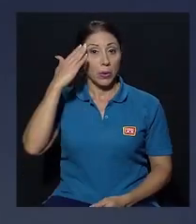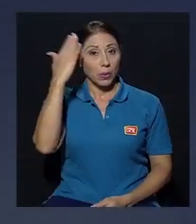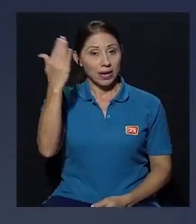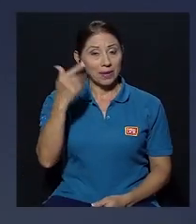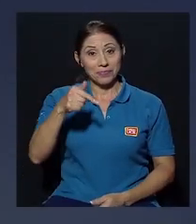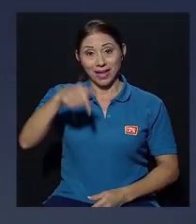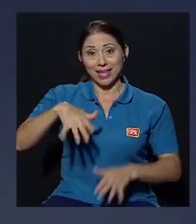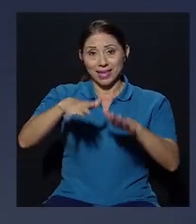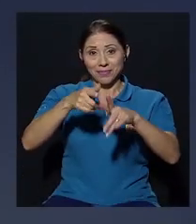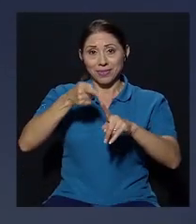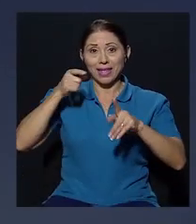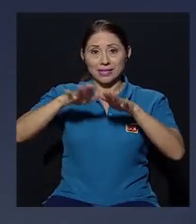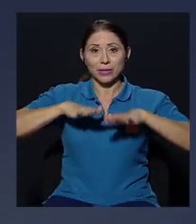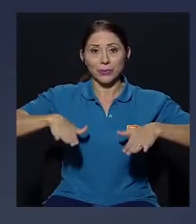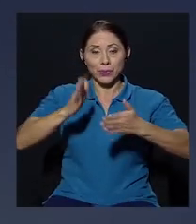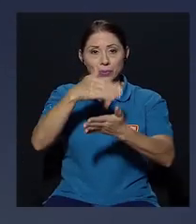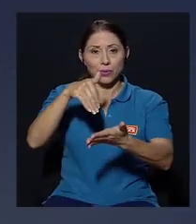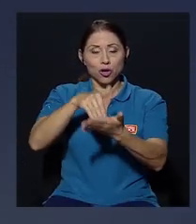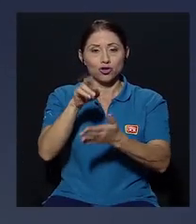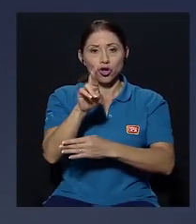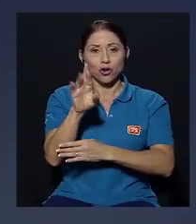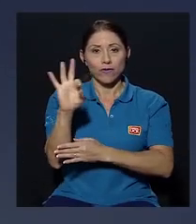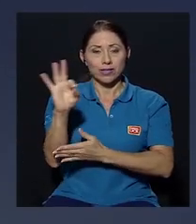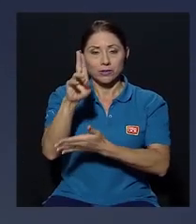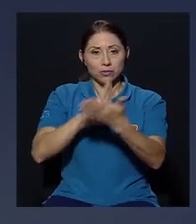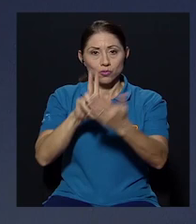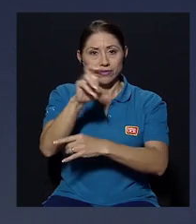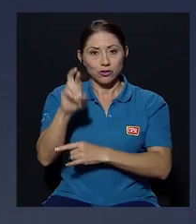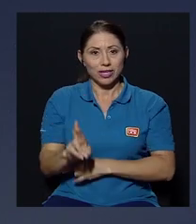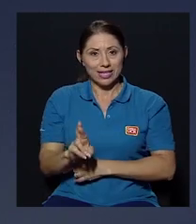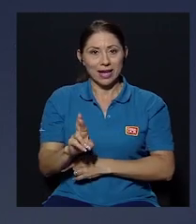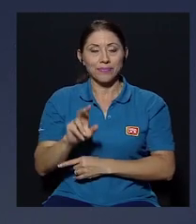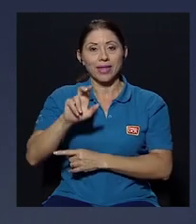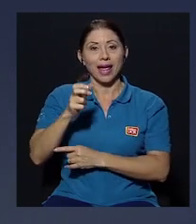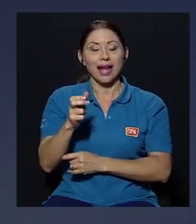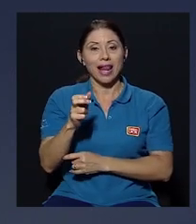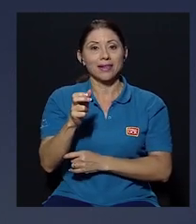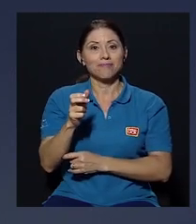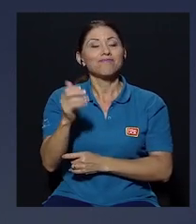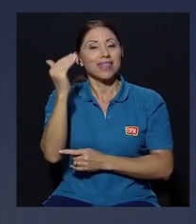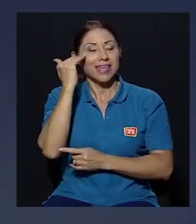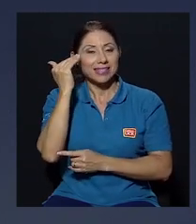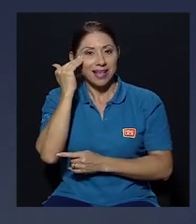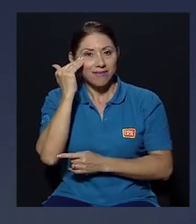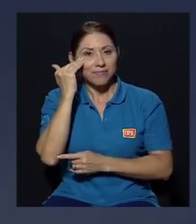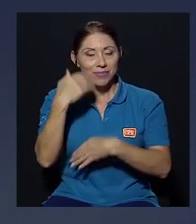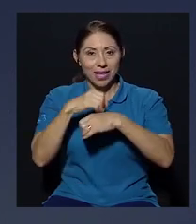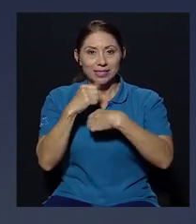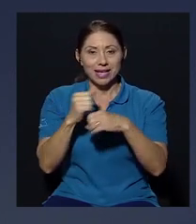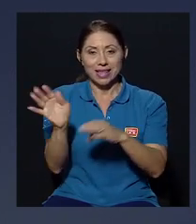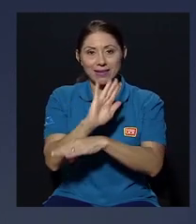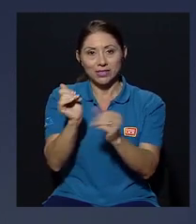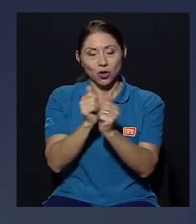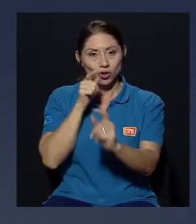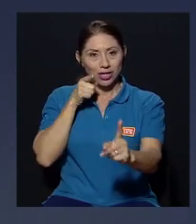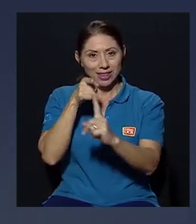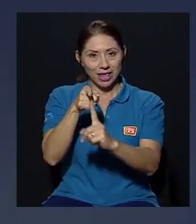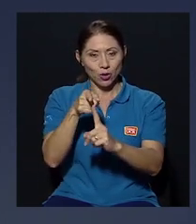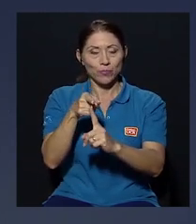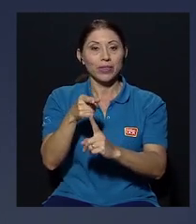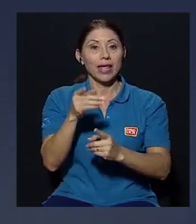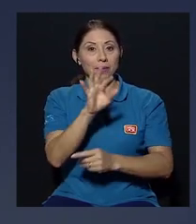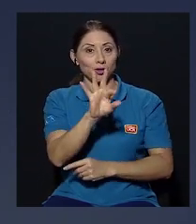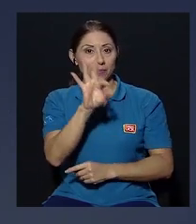Hola, estamos desde el campus Rodrigo Facio en la Universidad de Costa Rica en el canal que sabe hacer televisión con sentido hemos